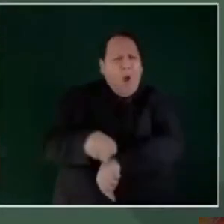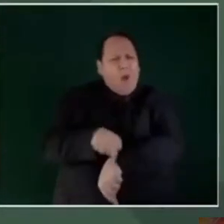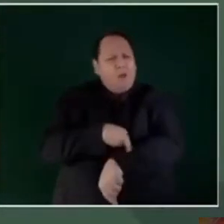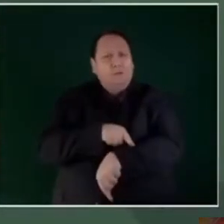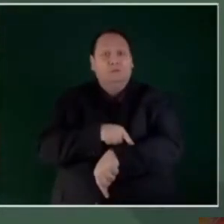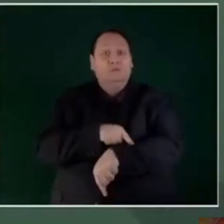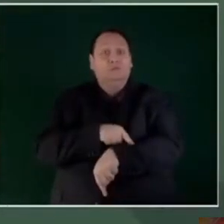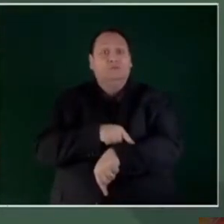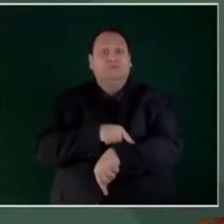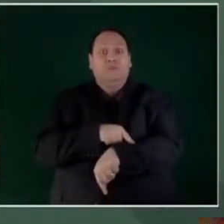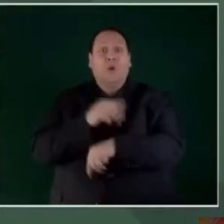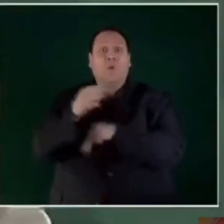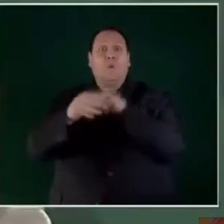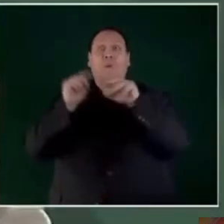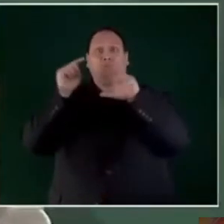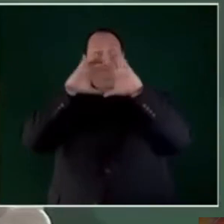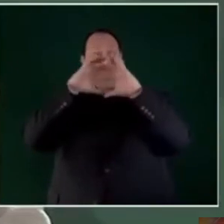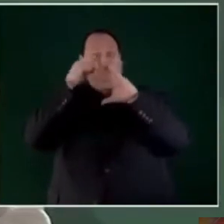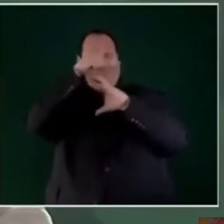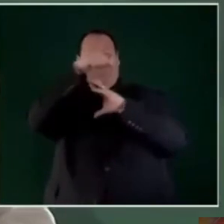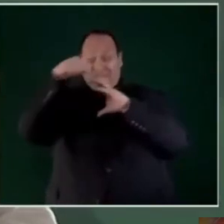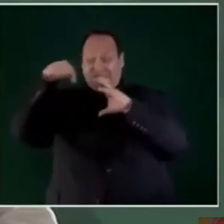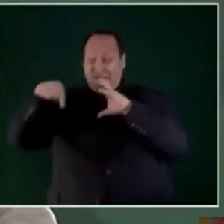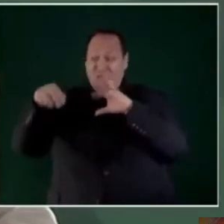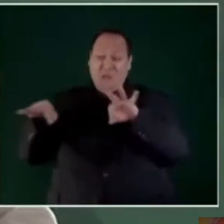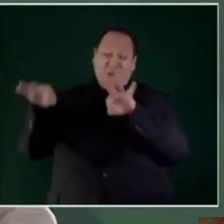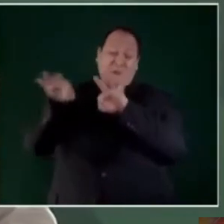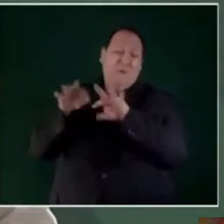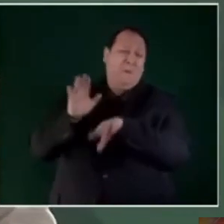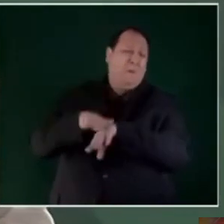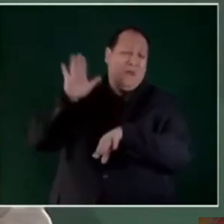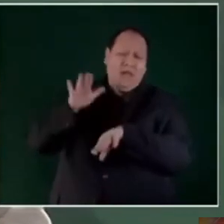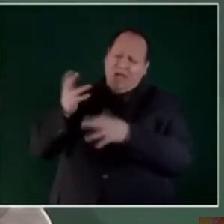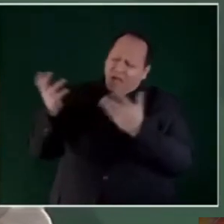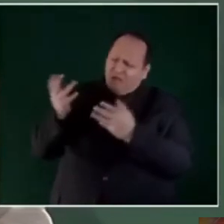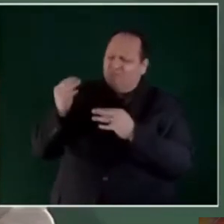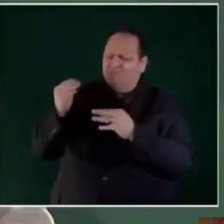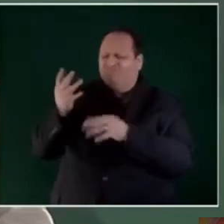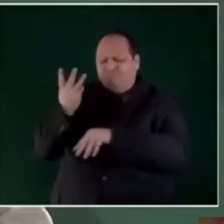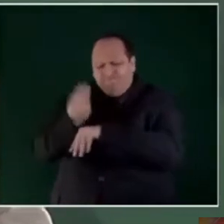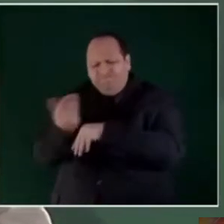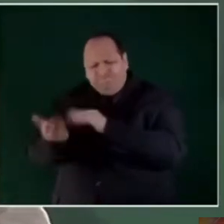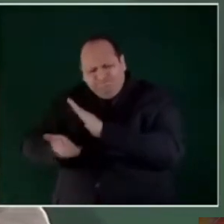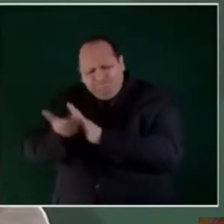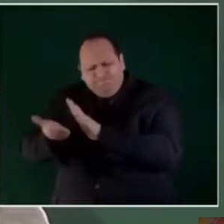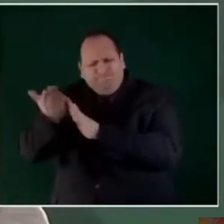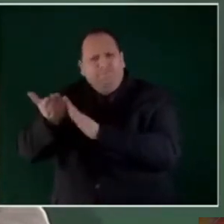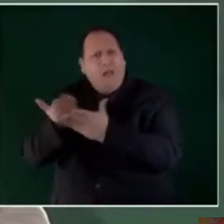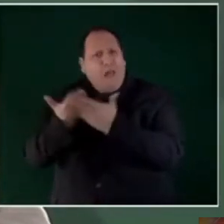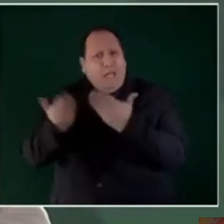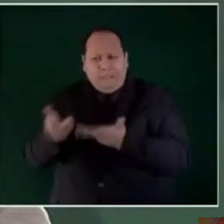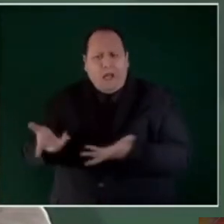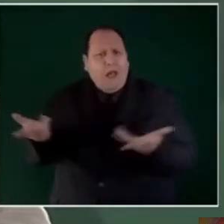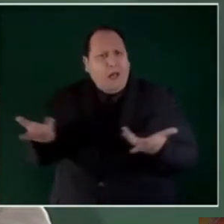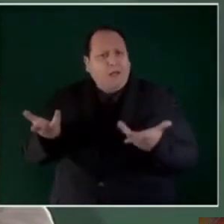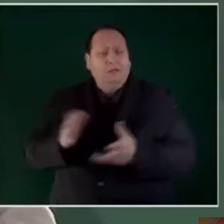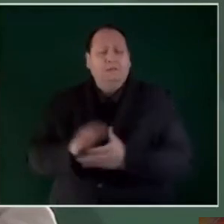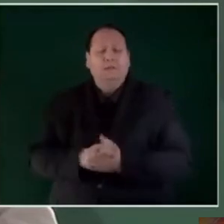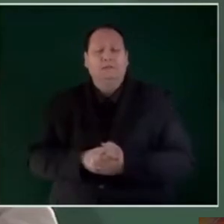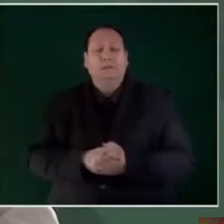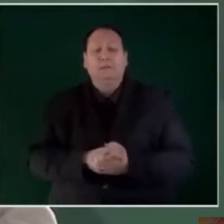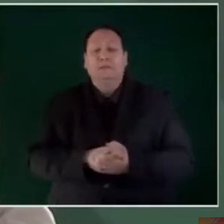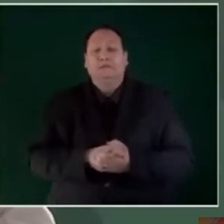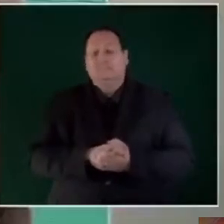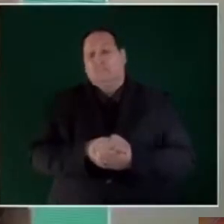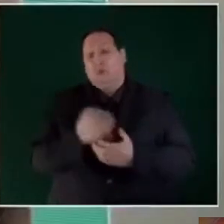de las más importantes del mundo, que se estén haciendo en la actualidad. Entonces,